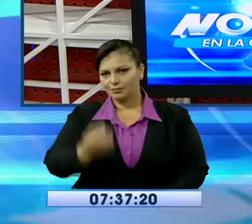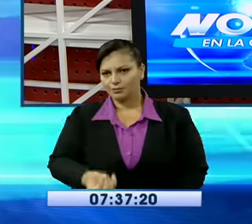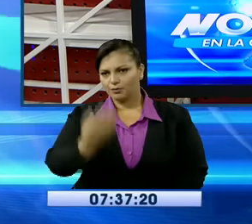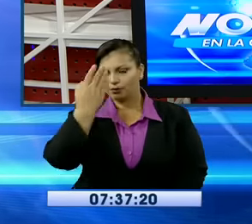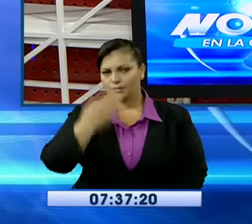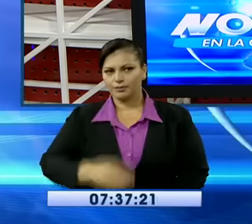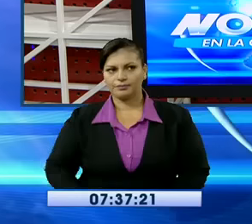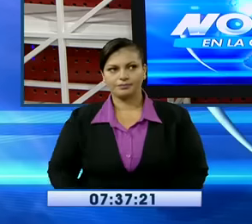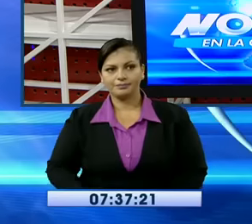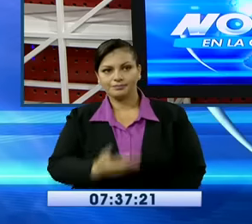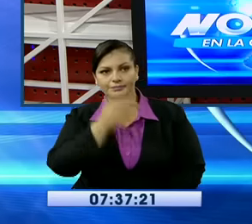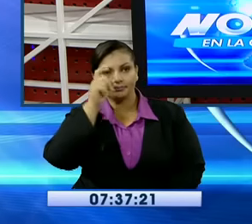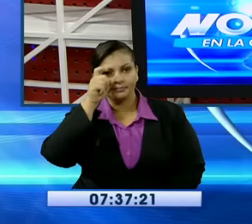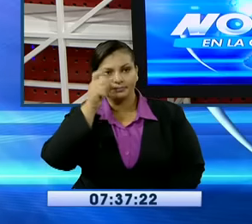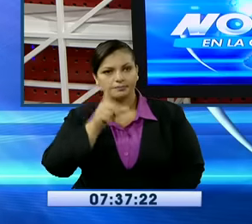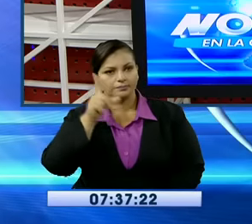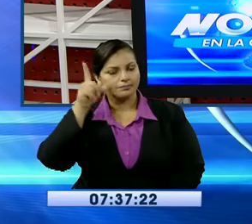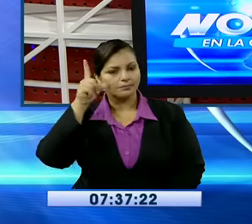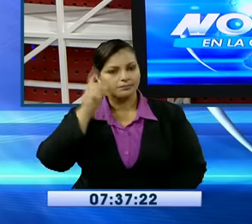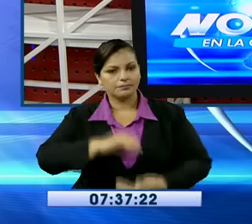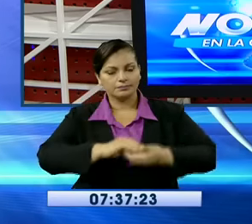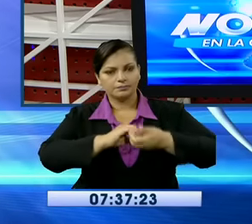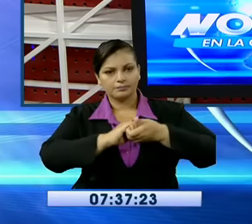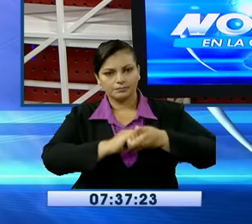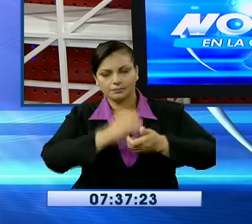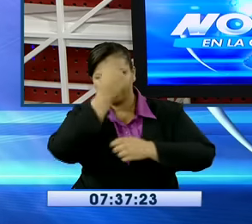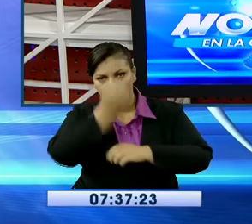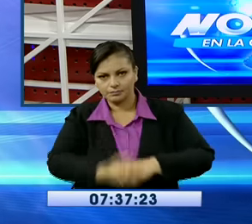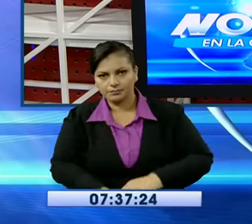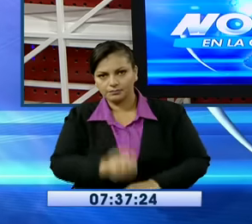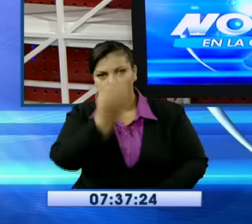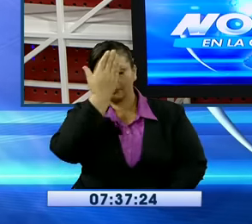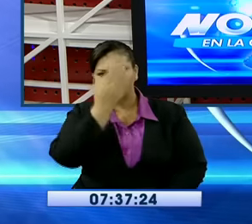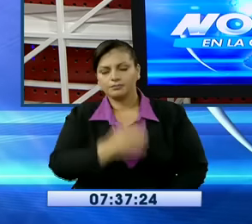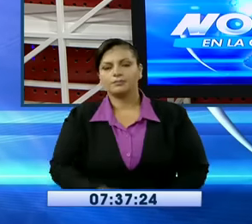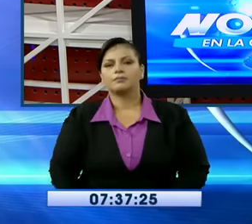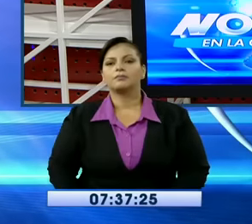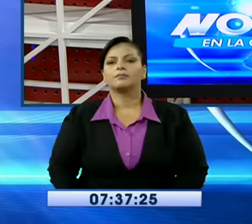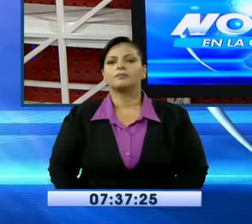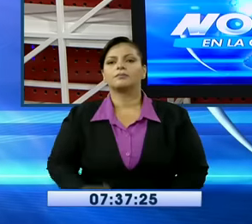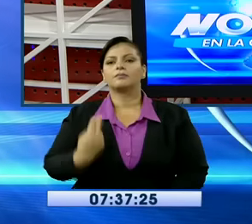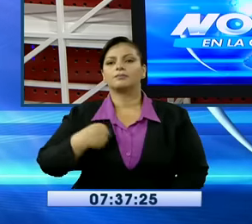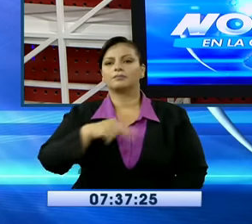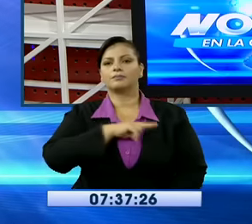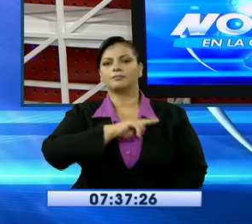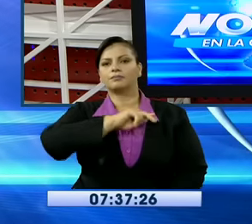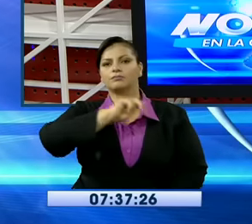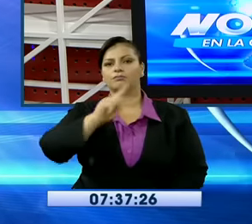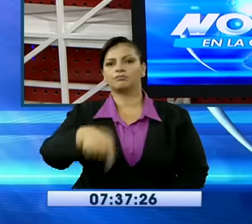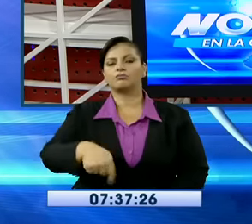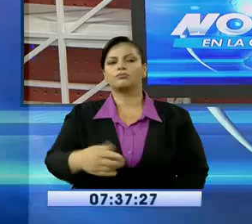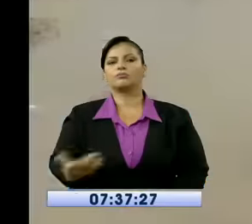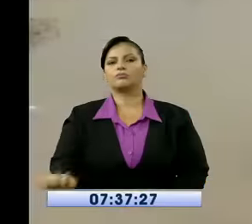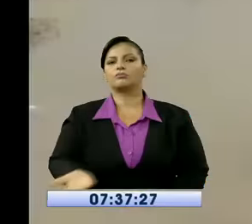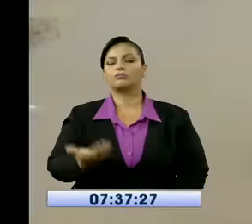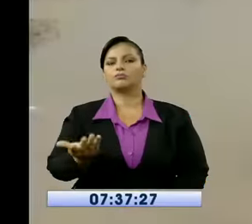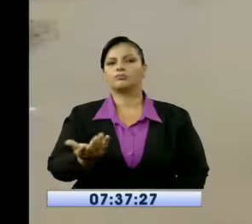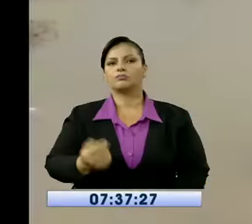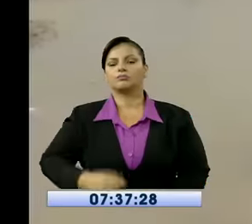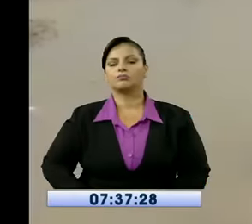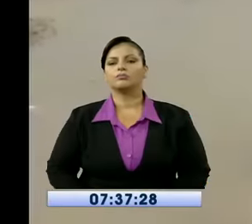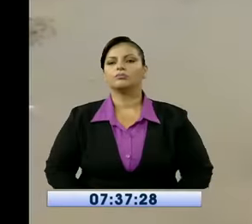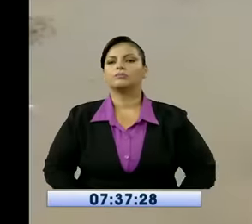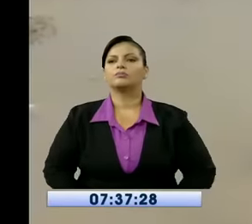Hugo y Luisa. Amigos televidentes, muy buenos días. Nosotros, en estos instantes, nos encontramos desde la cooperativa Cerro